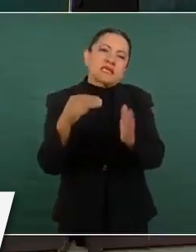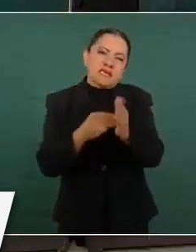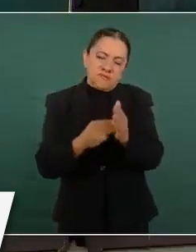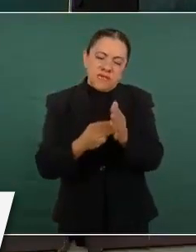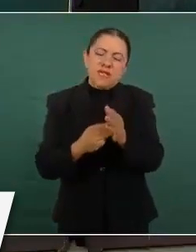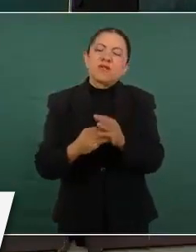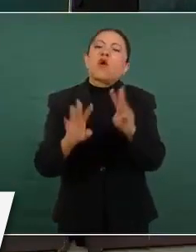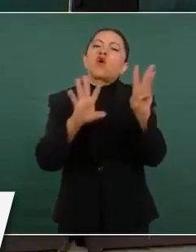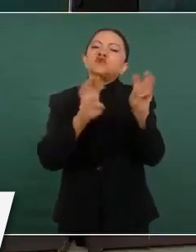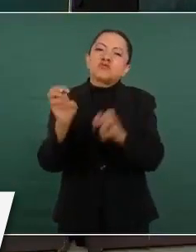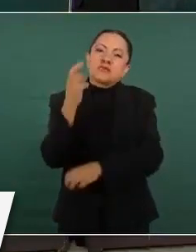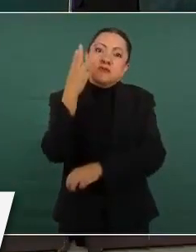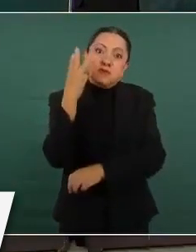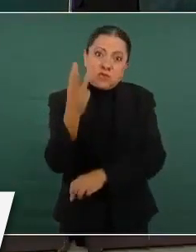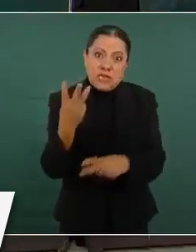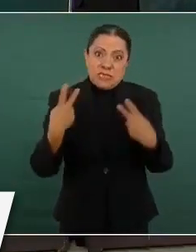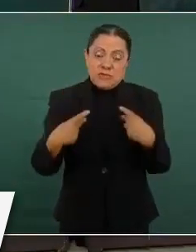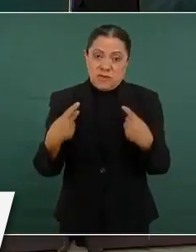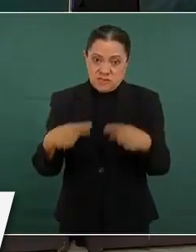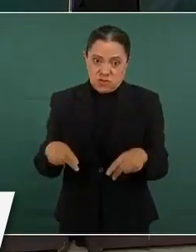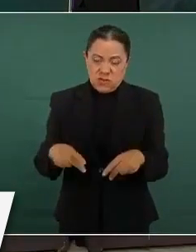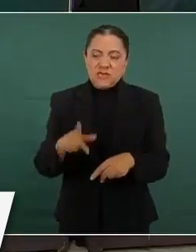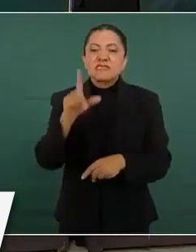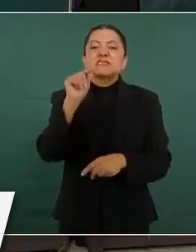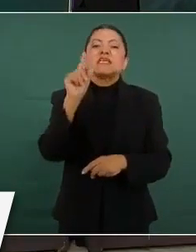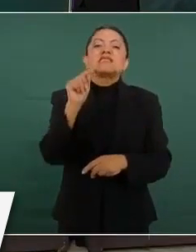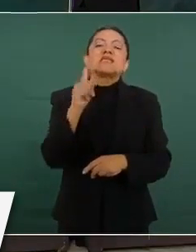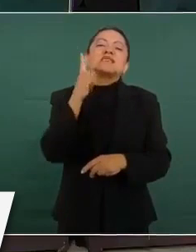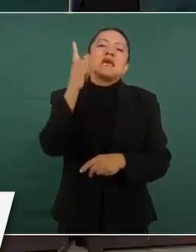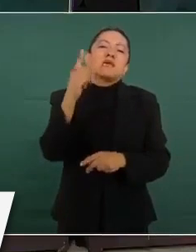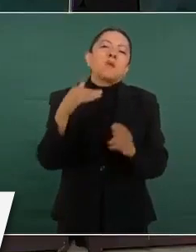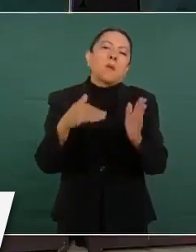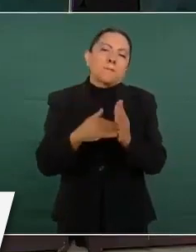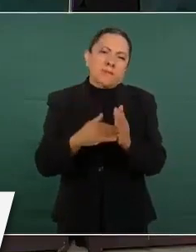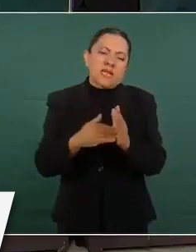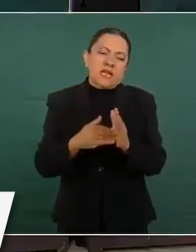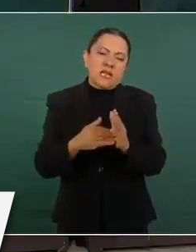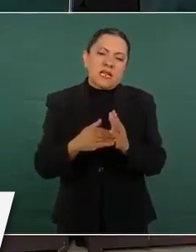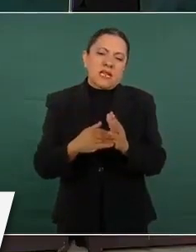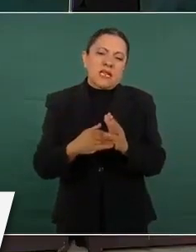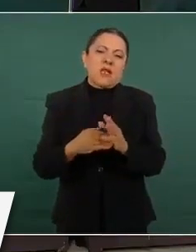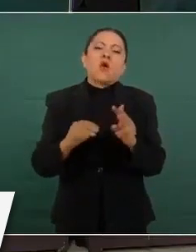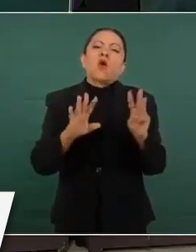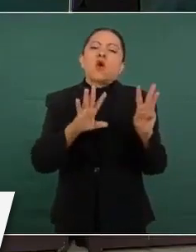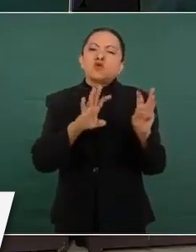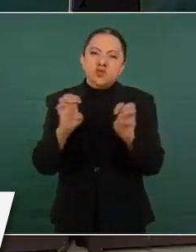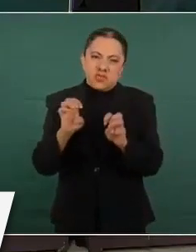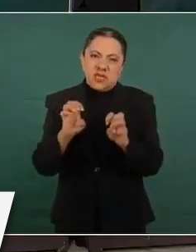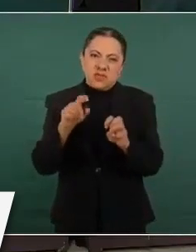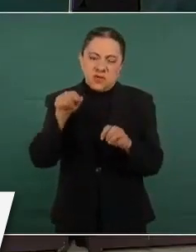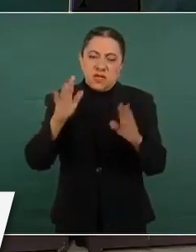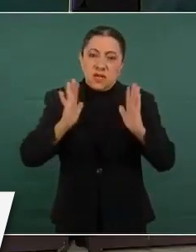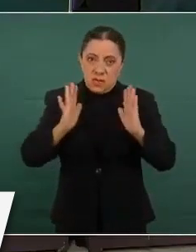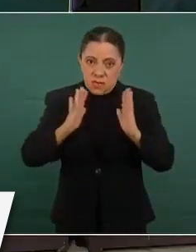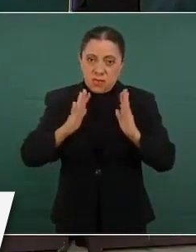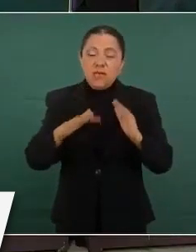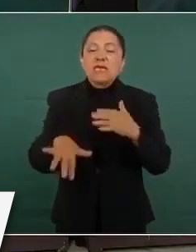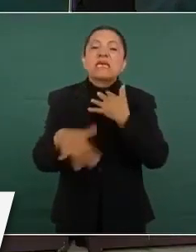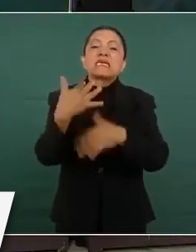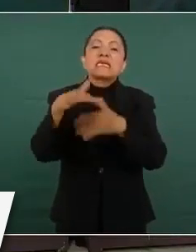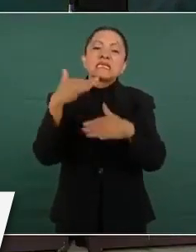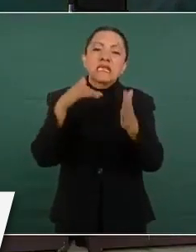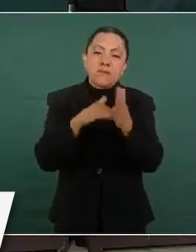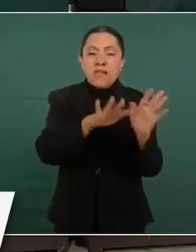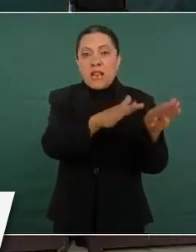elementos, 71 mil 822 de Sedena, 15 mil 450 de Semar y